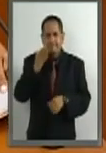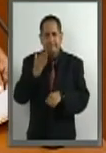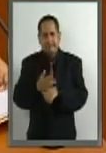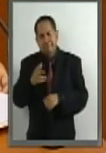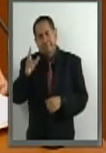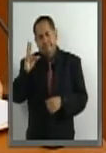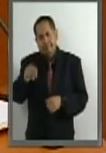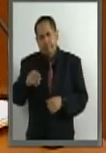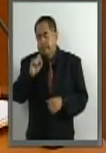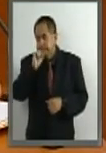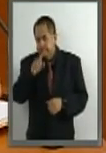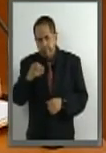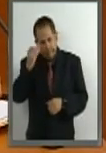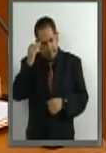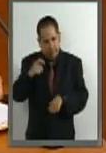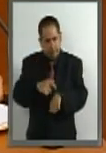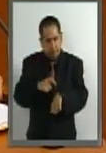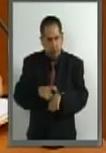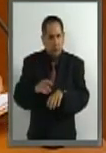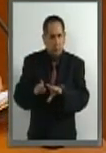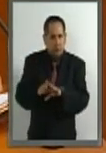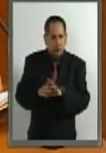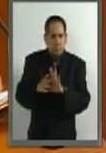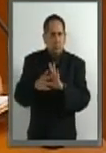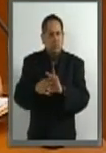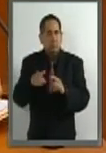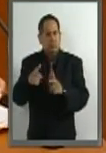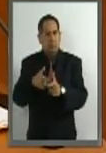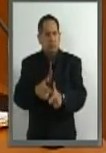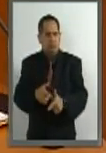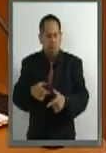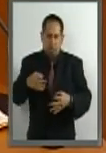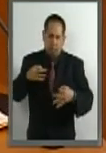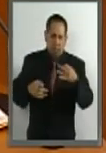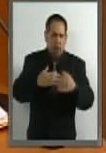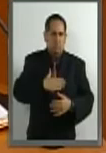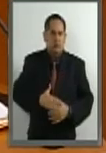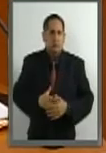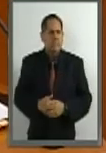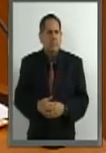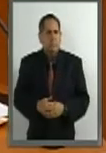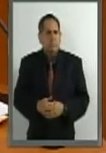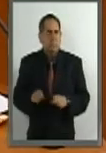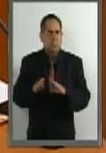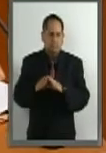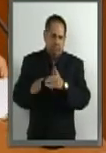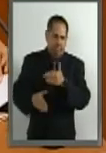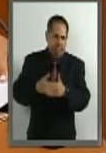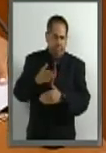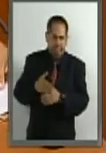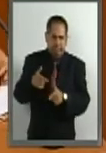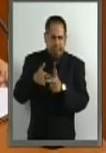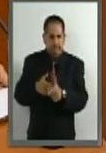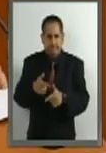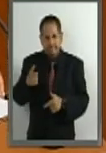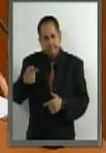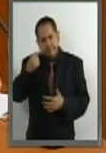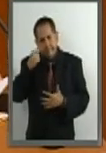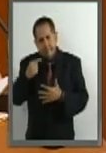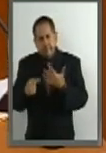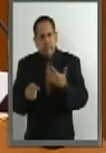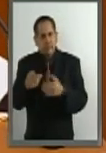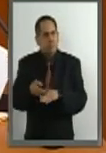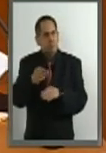mismo tiempo que se brinda elementos suficientes a estos juzgadores en el desarrollo de esta tarea tan